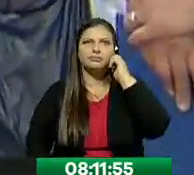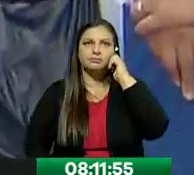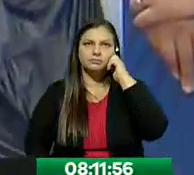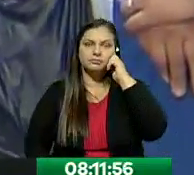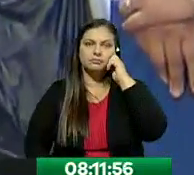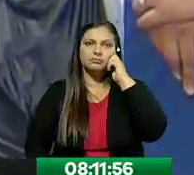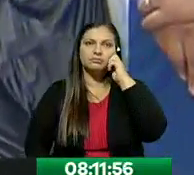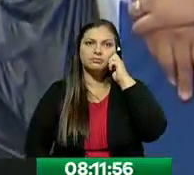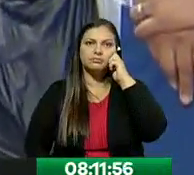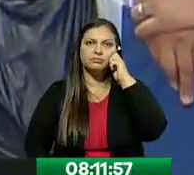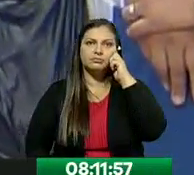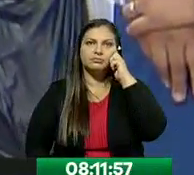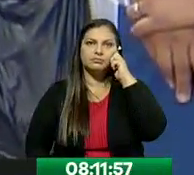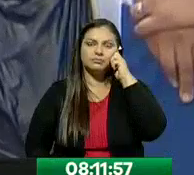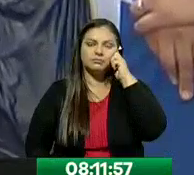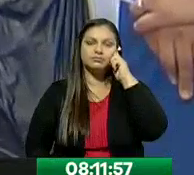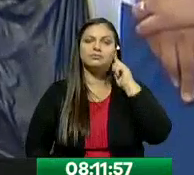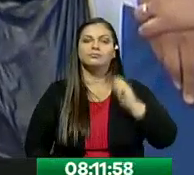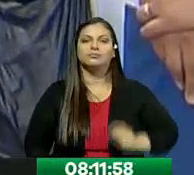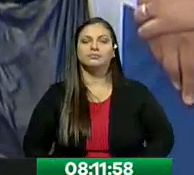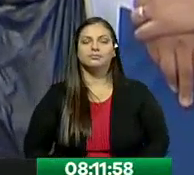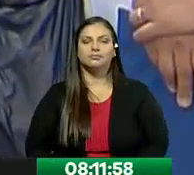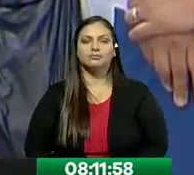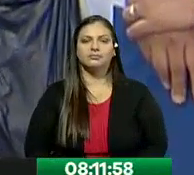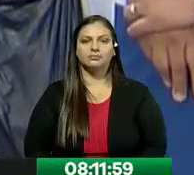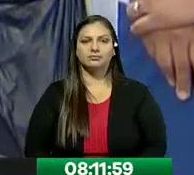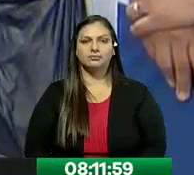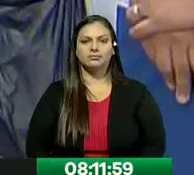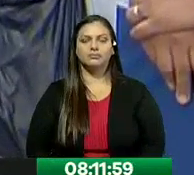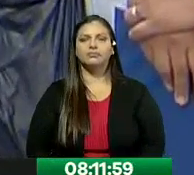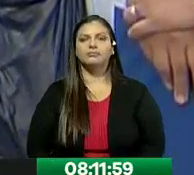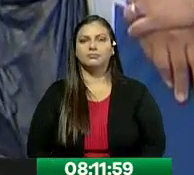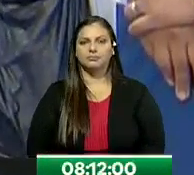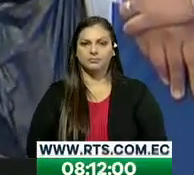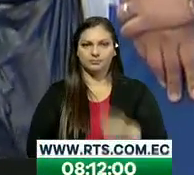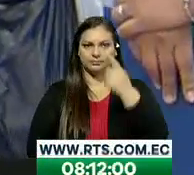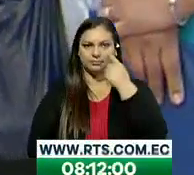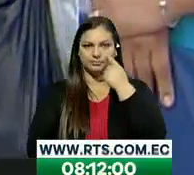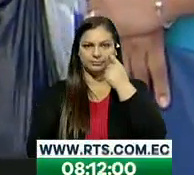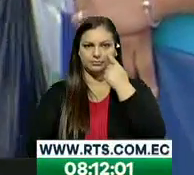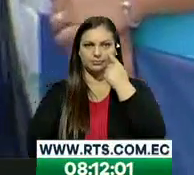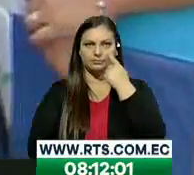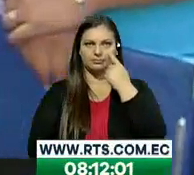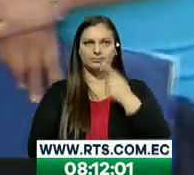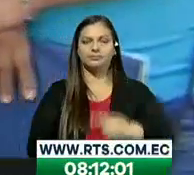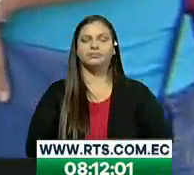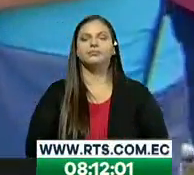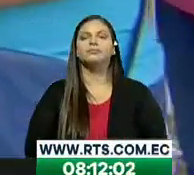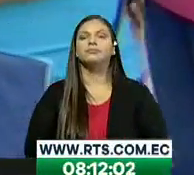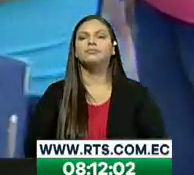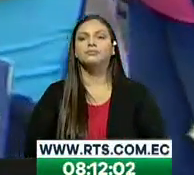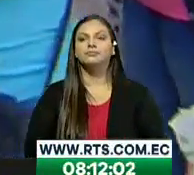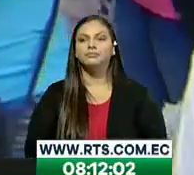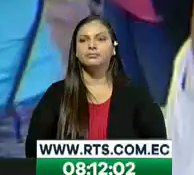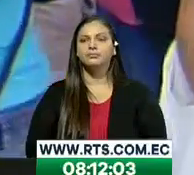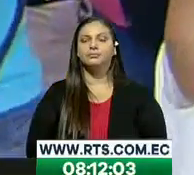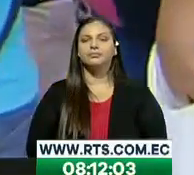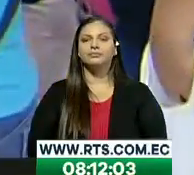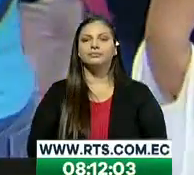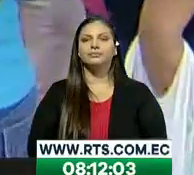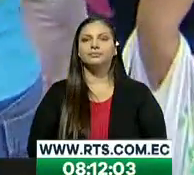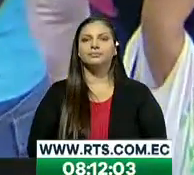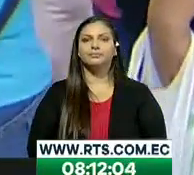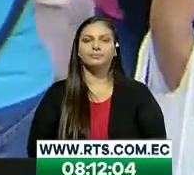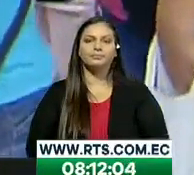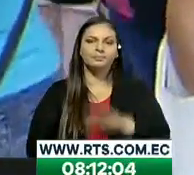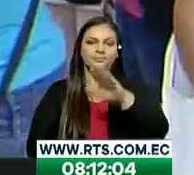Subale nomás la luminancia, el brillo. Venga, Martín, por favor. Mientras eso, seguimos conversando con los habitantes del sector. Amiga, buenos